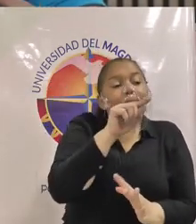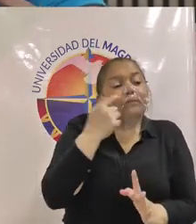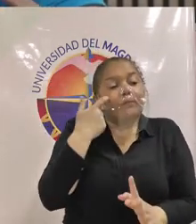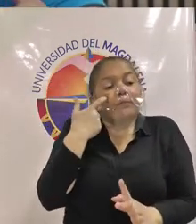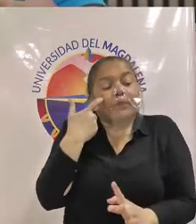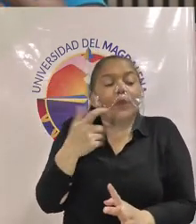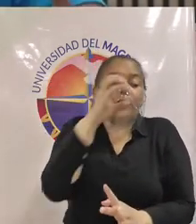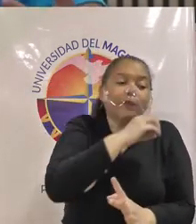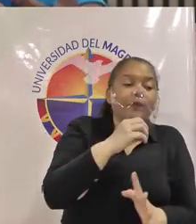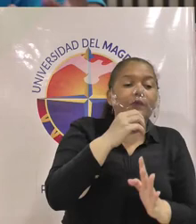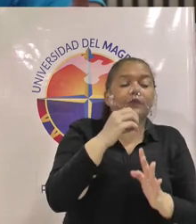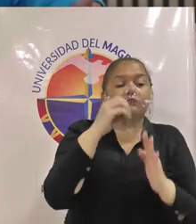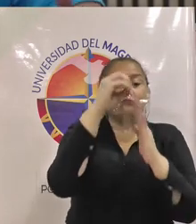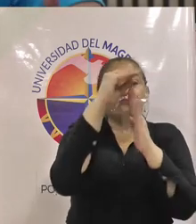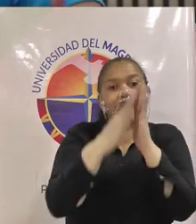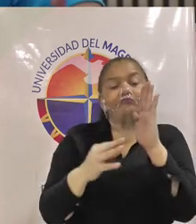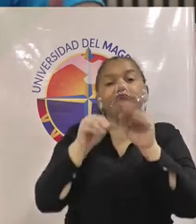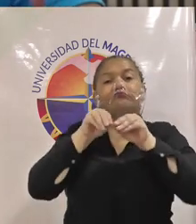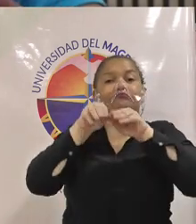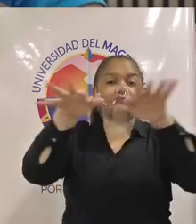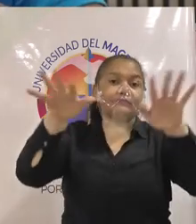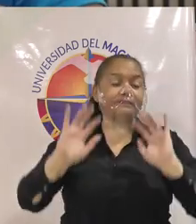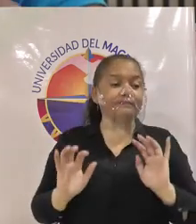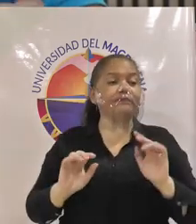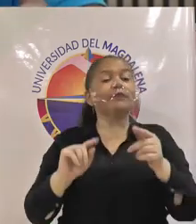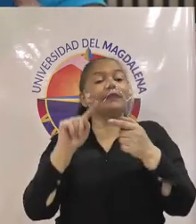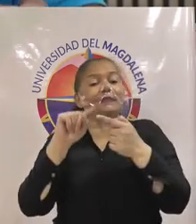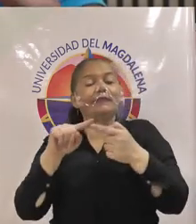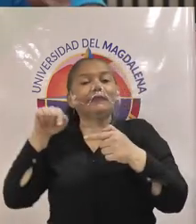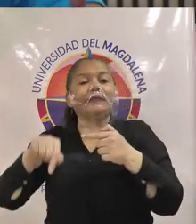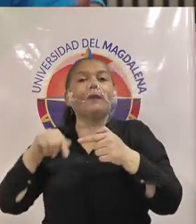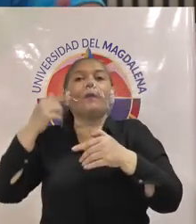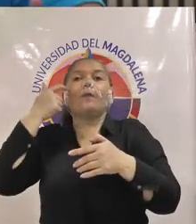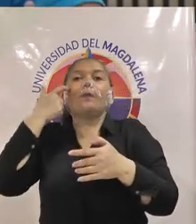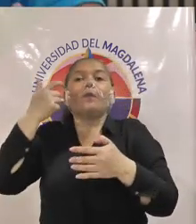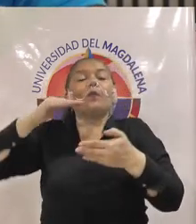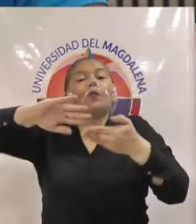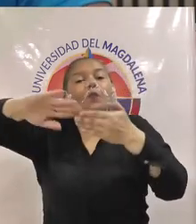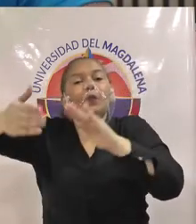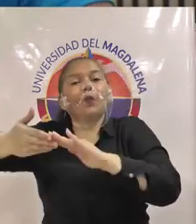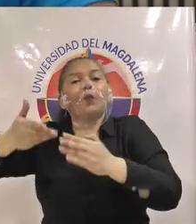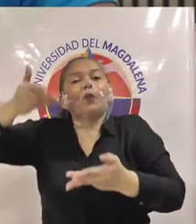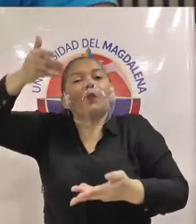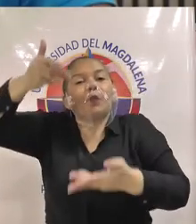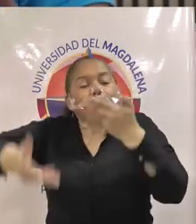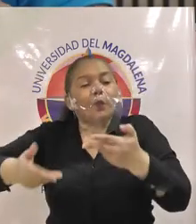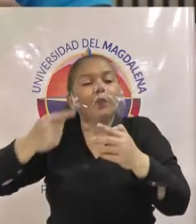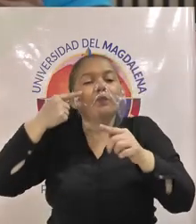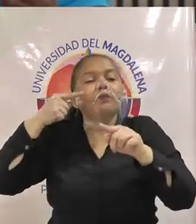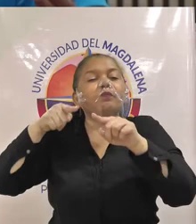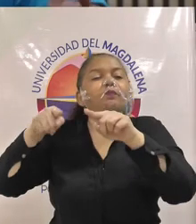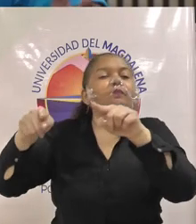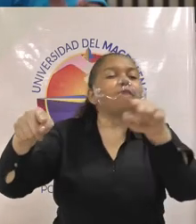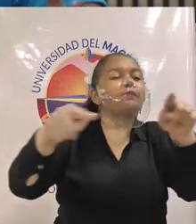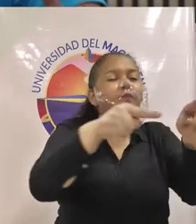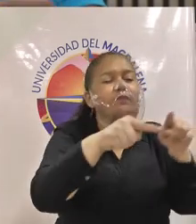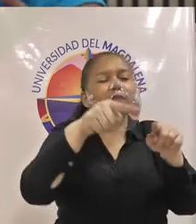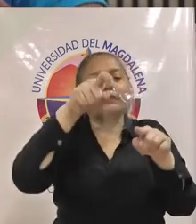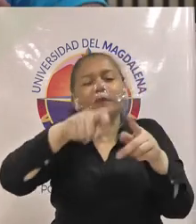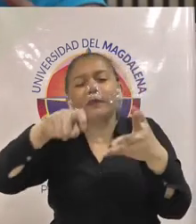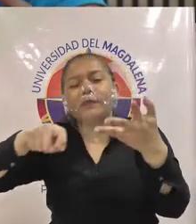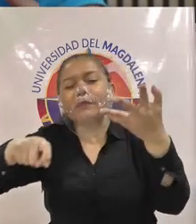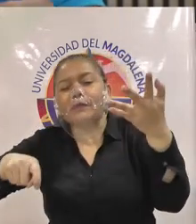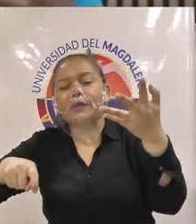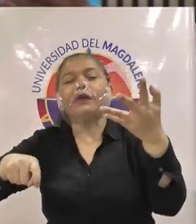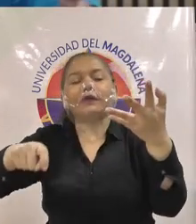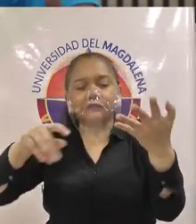con un compromiso y componente social en donde se vaya a las comunidades a ver cuáles son los requerimientos de cada comunidad y así